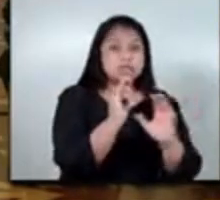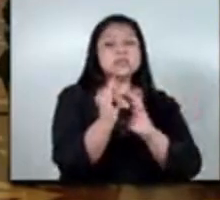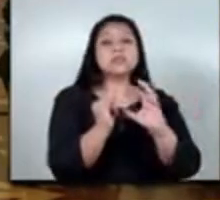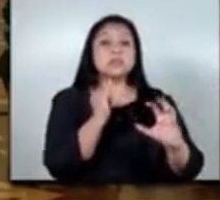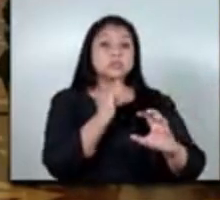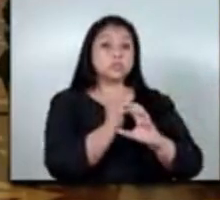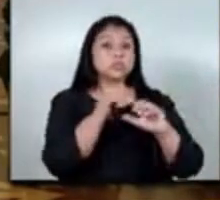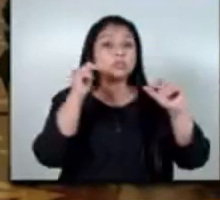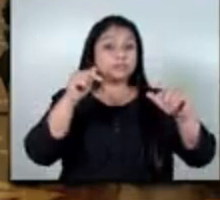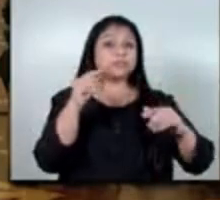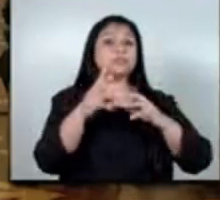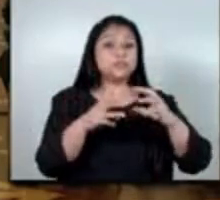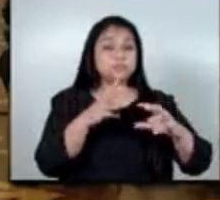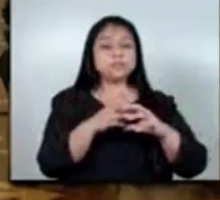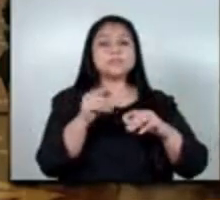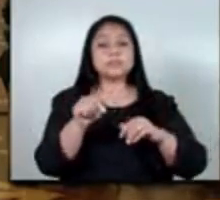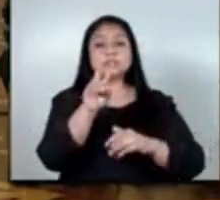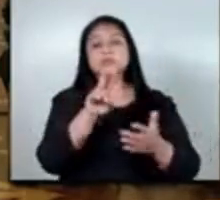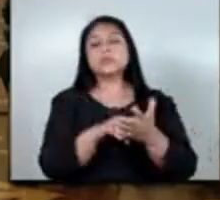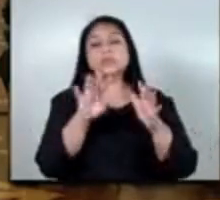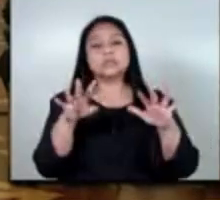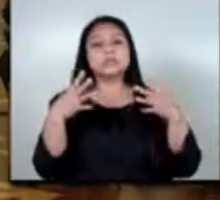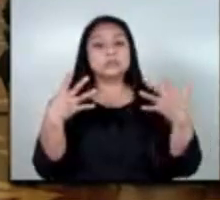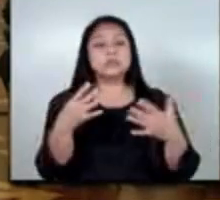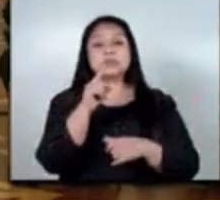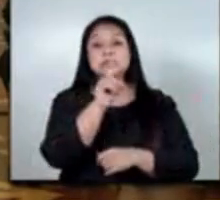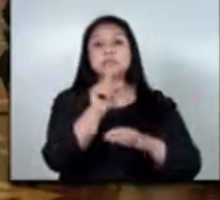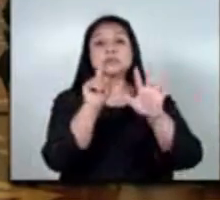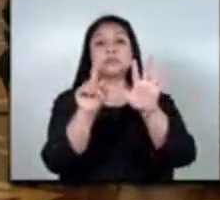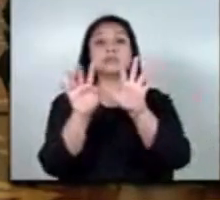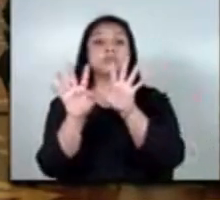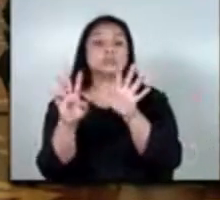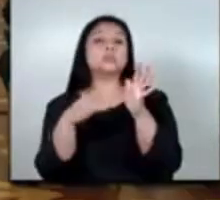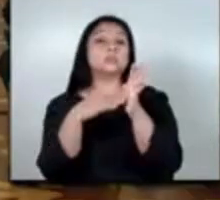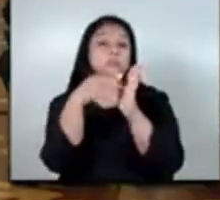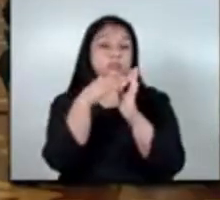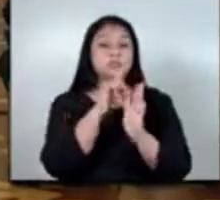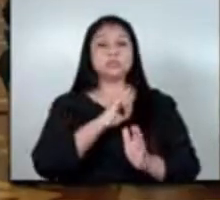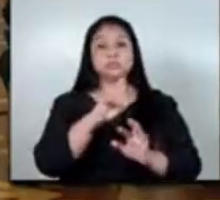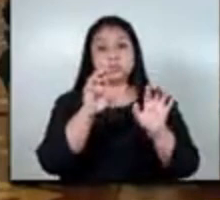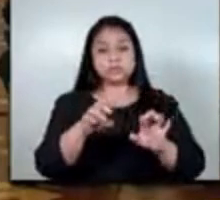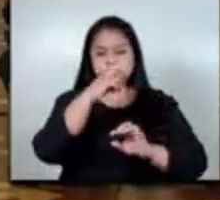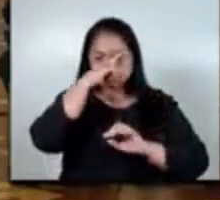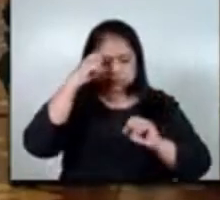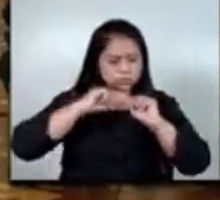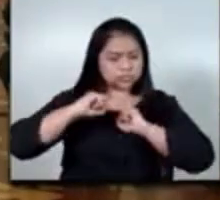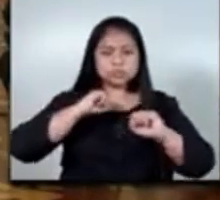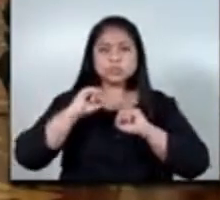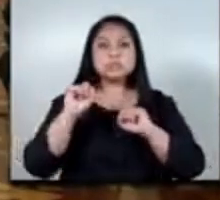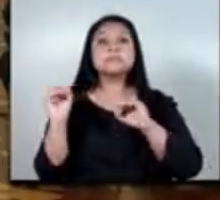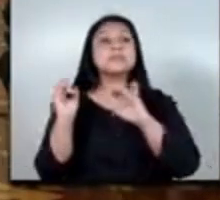en este mundo en 2019 169 millones son personas trabajadoras migrantes